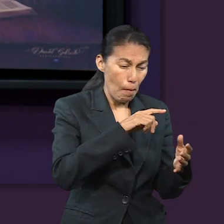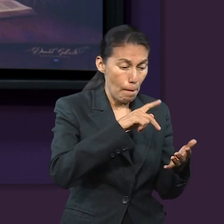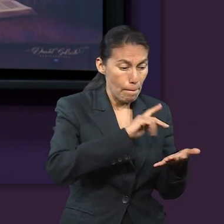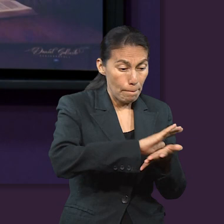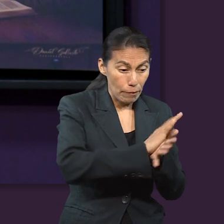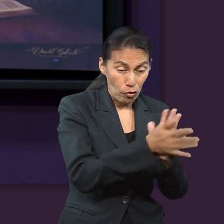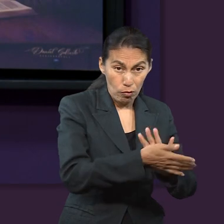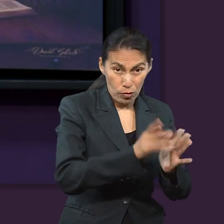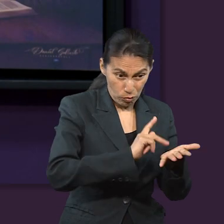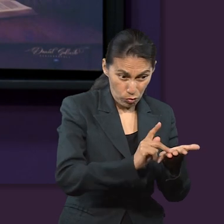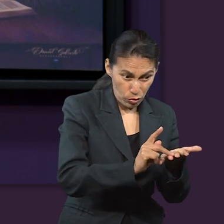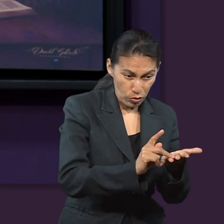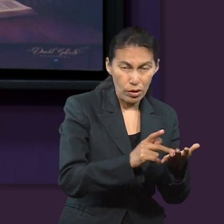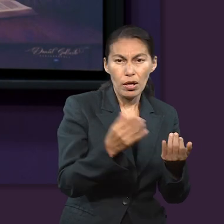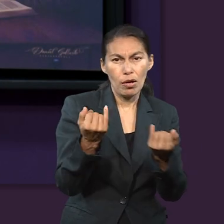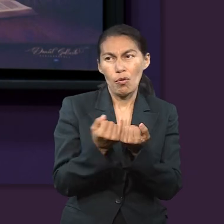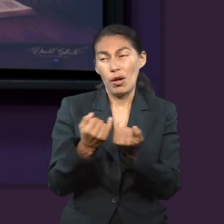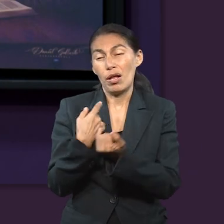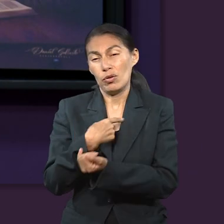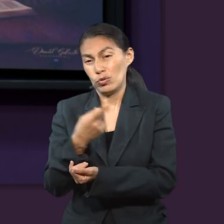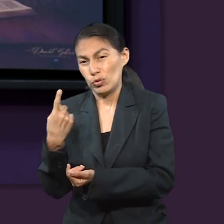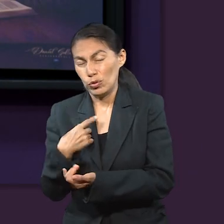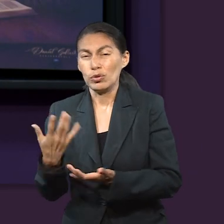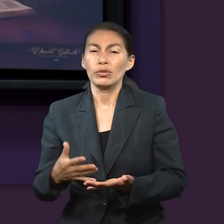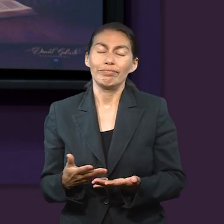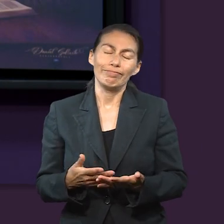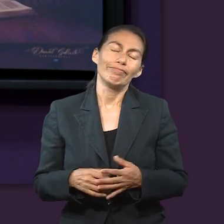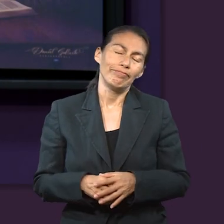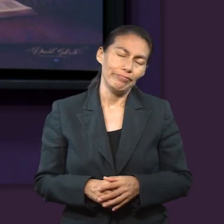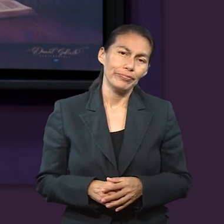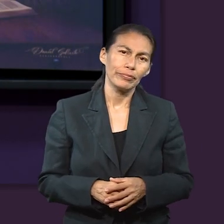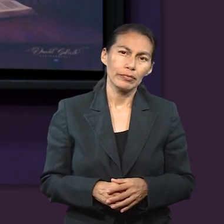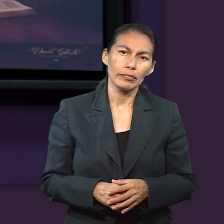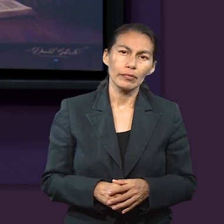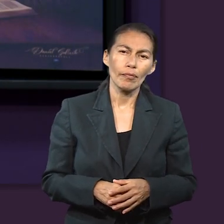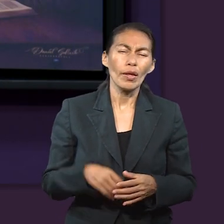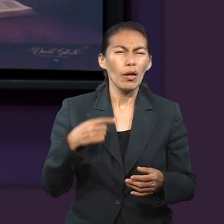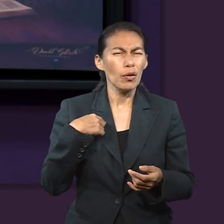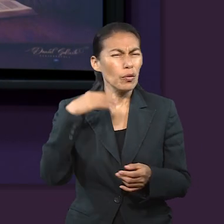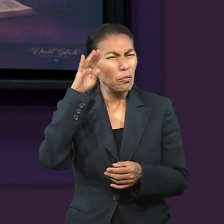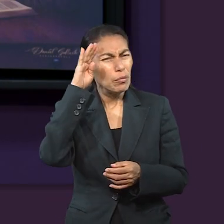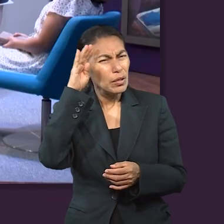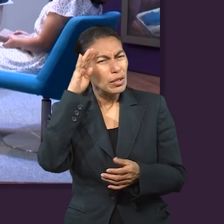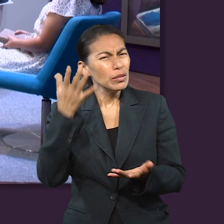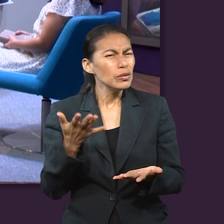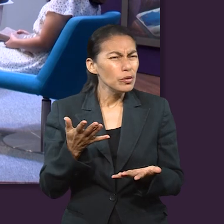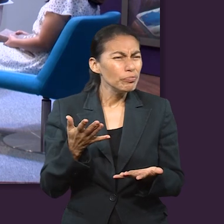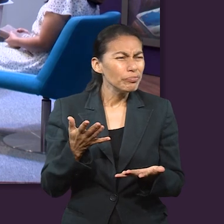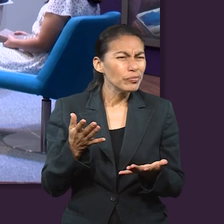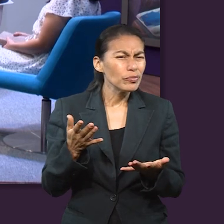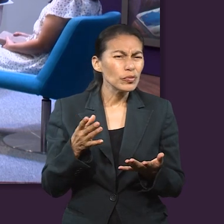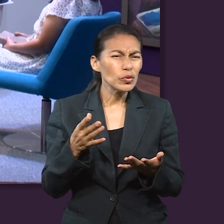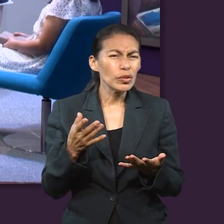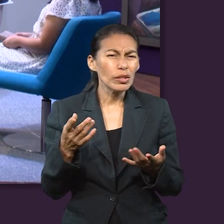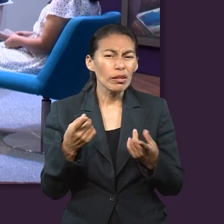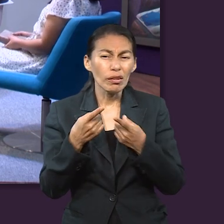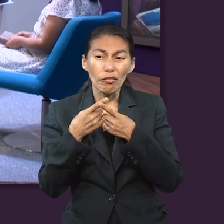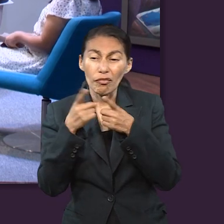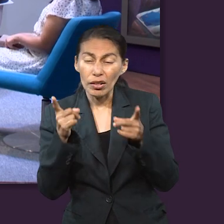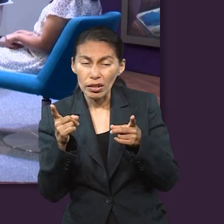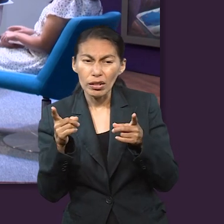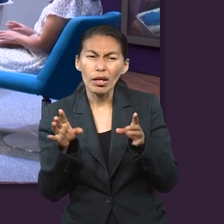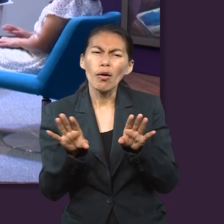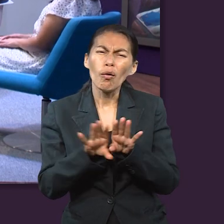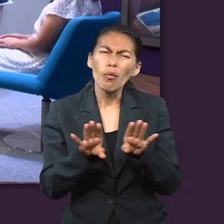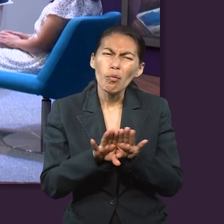que nosotros nos veamos reflejados en él, ¿no? En ese sentido. Yo creo que algunos aspectos en los que podemos ver esa